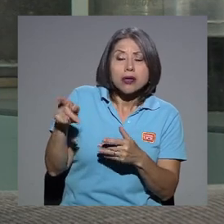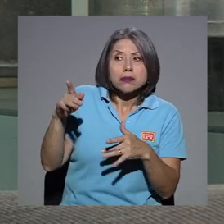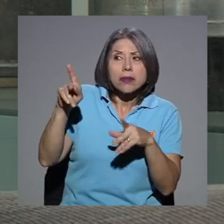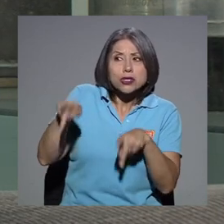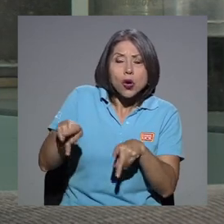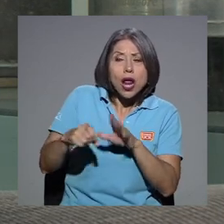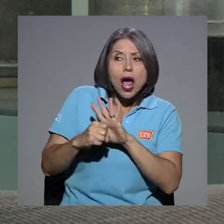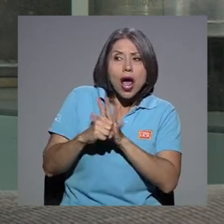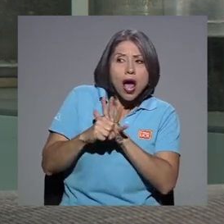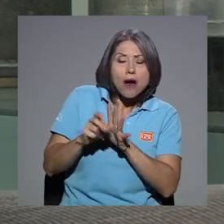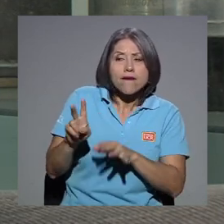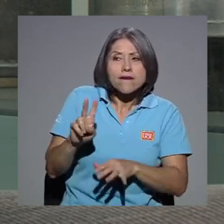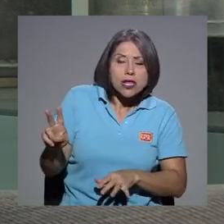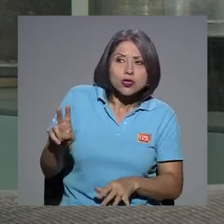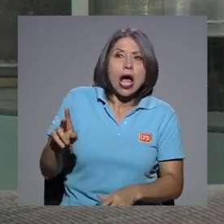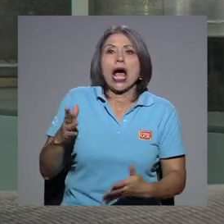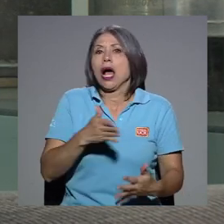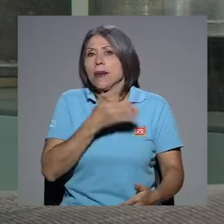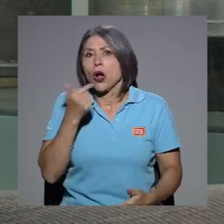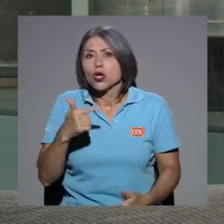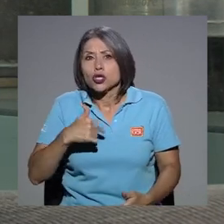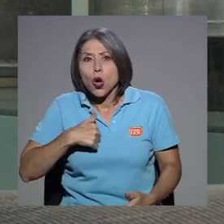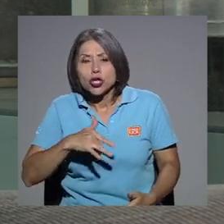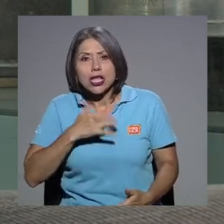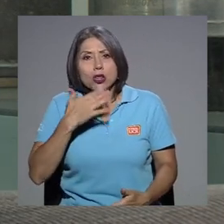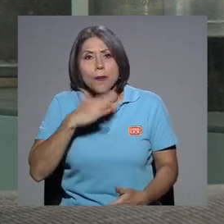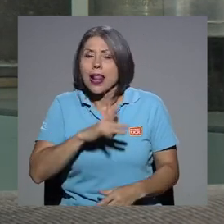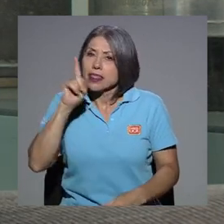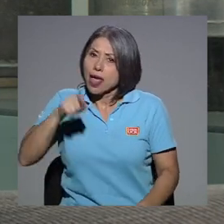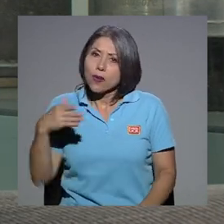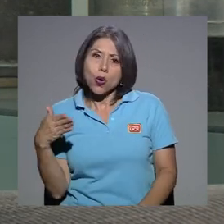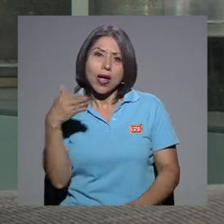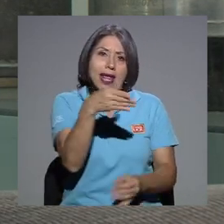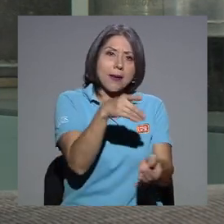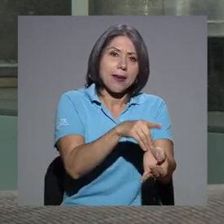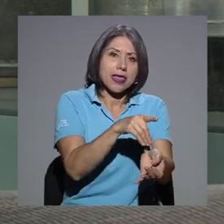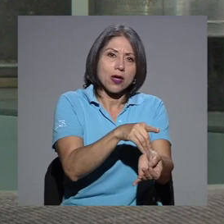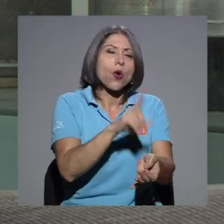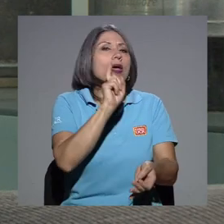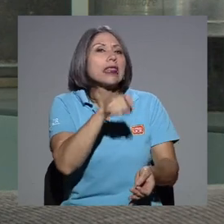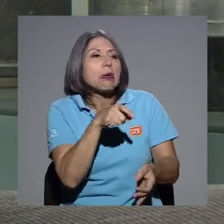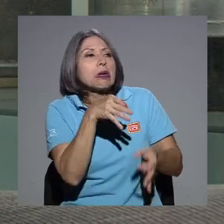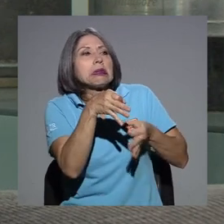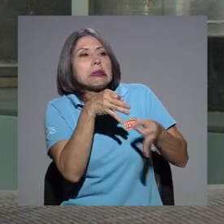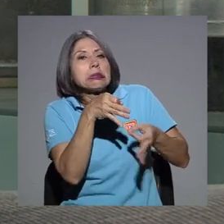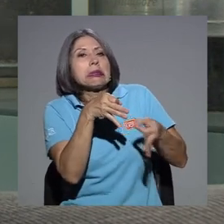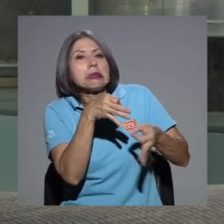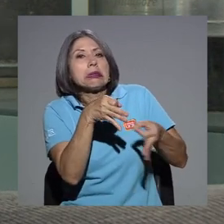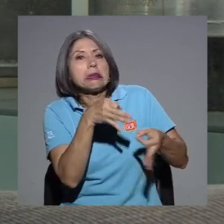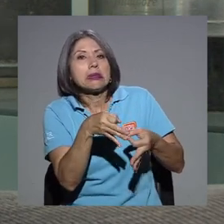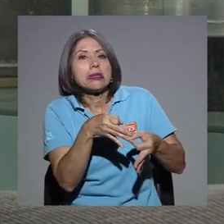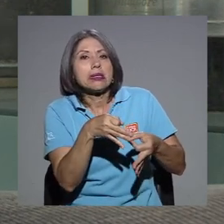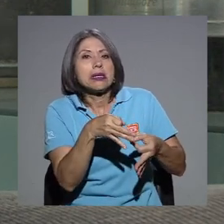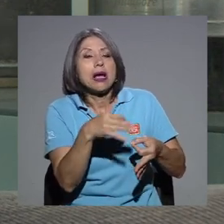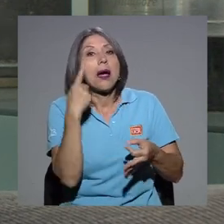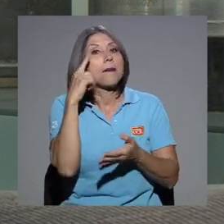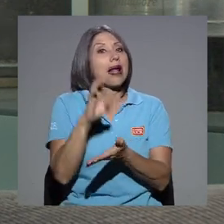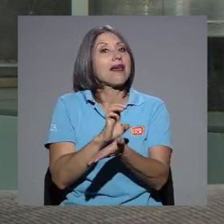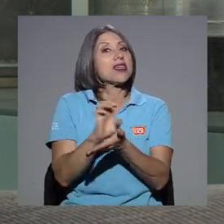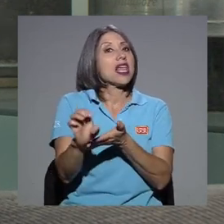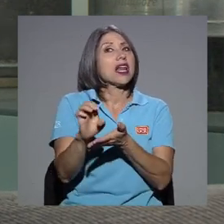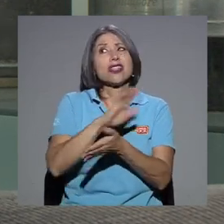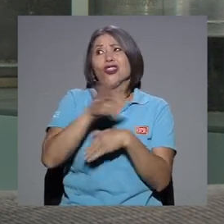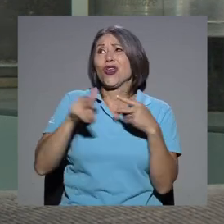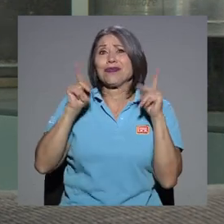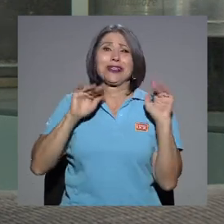de que usted tiene que ir y dar esa información al médico. Porque para evitar, digamos, que no llegue todo el mundo, es tener el antecedente, que es muy importante,